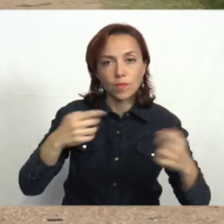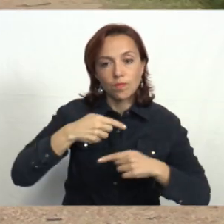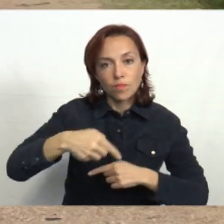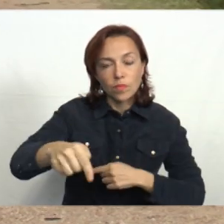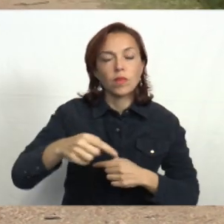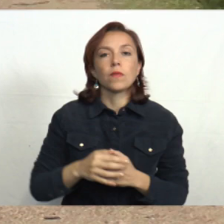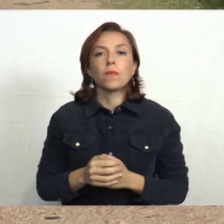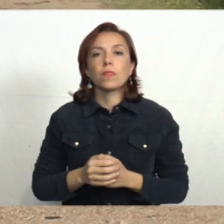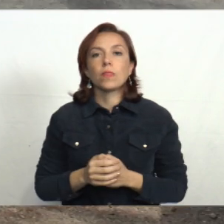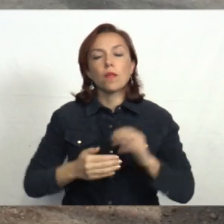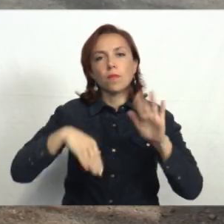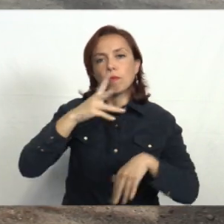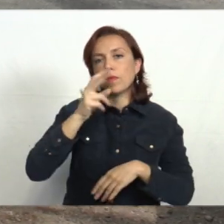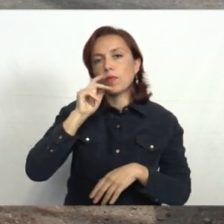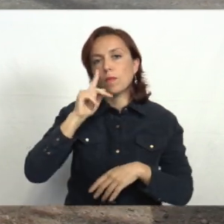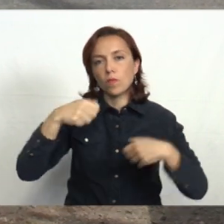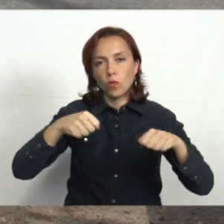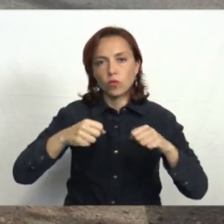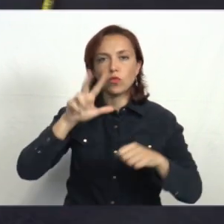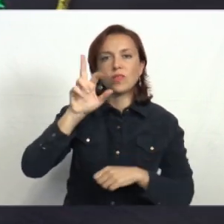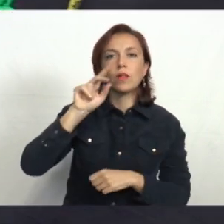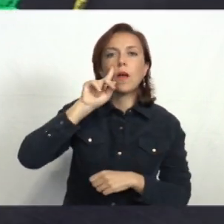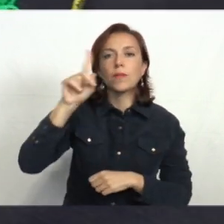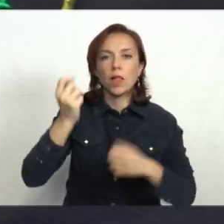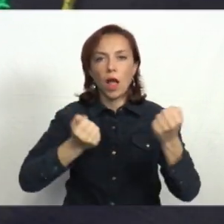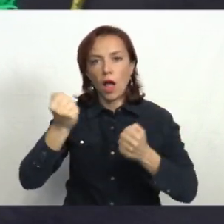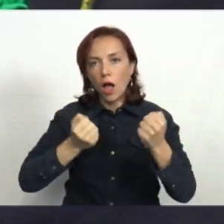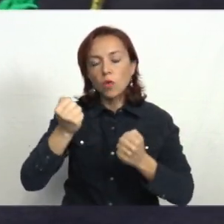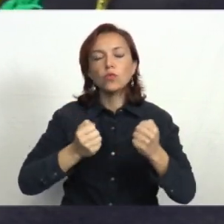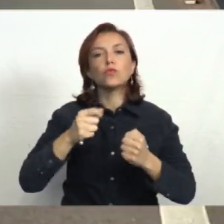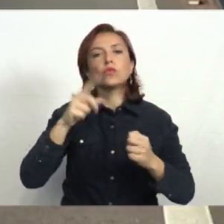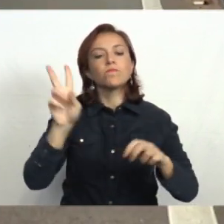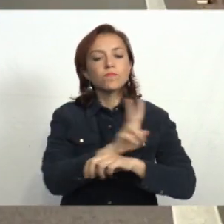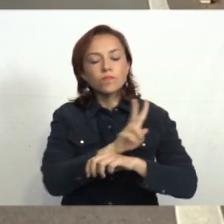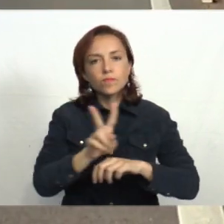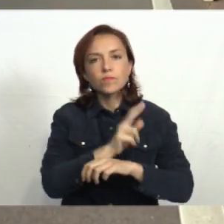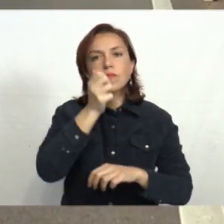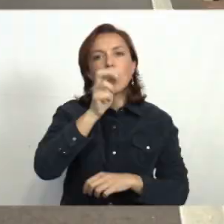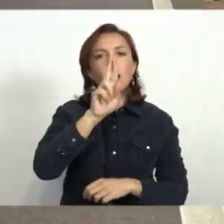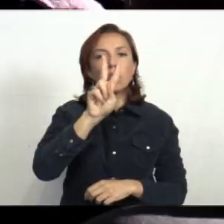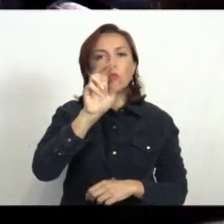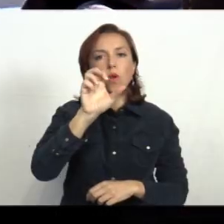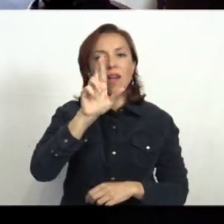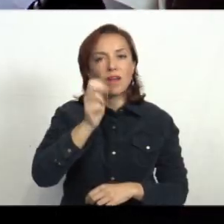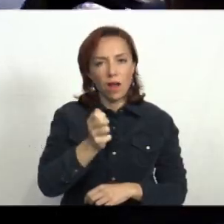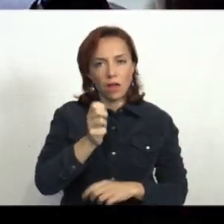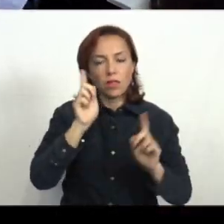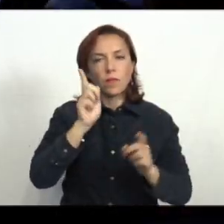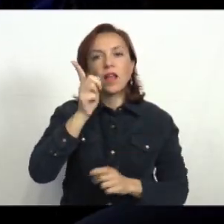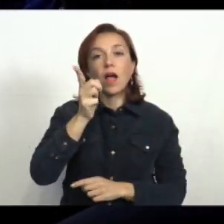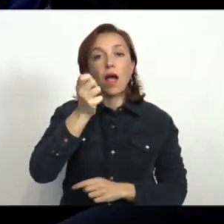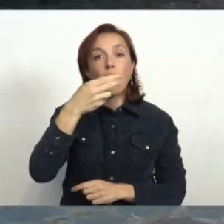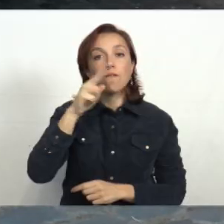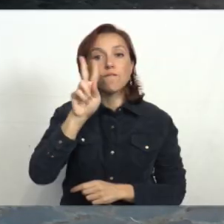Más de 20.000 motos y 30.000 autos pasaron por los registros de los operativos policiales Aruera y Gavilán. Según datos de la